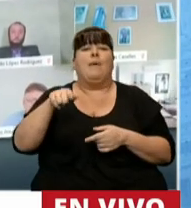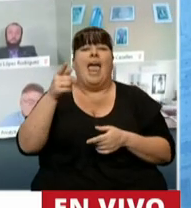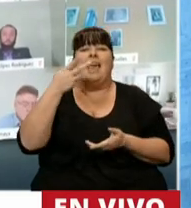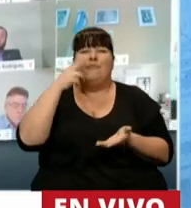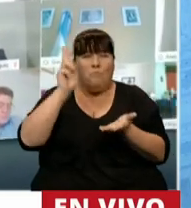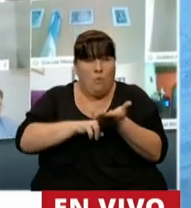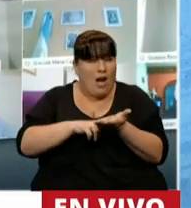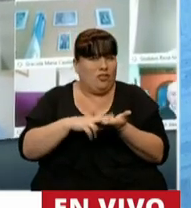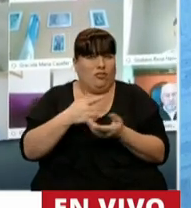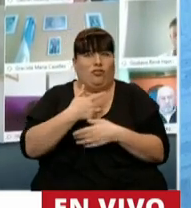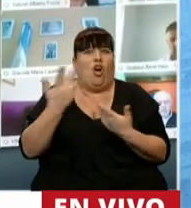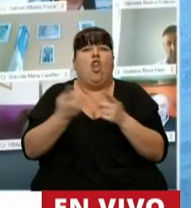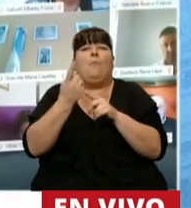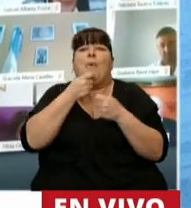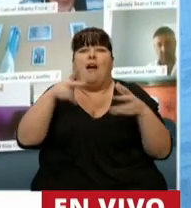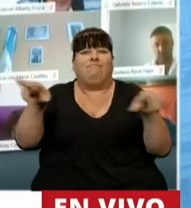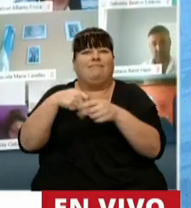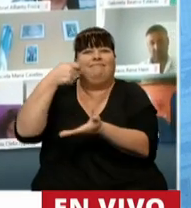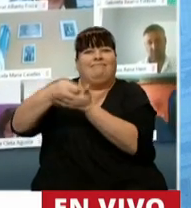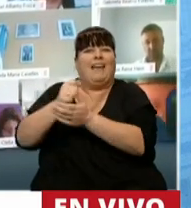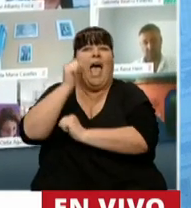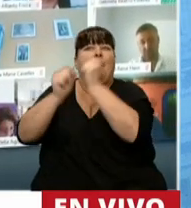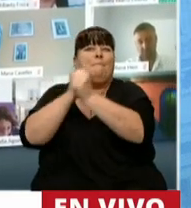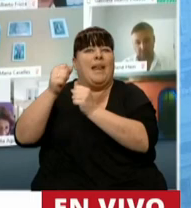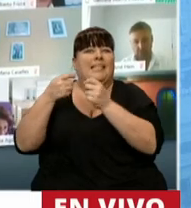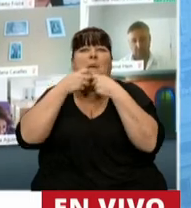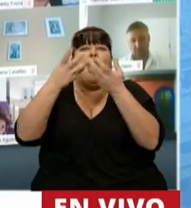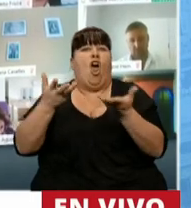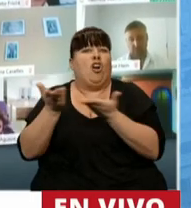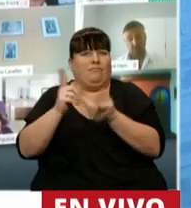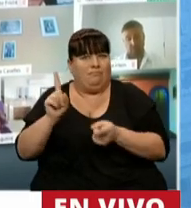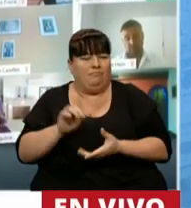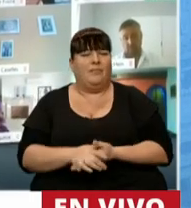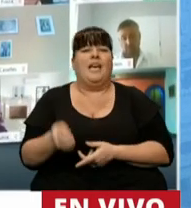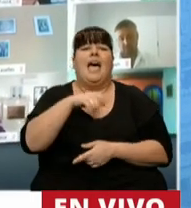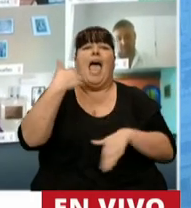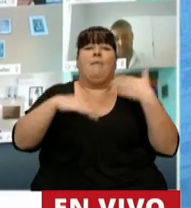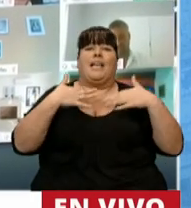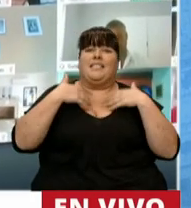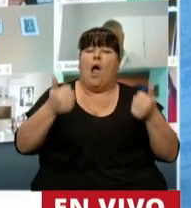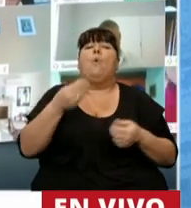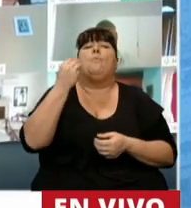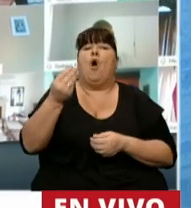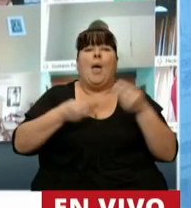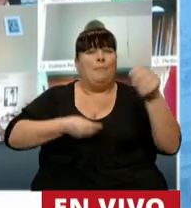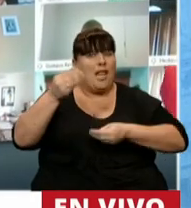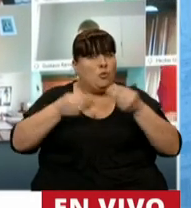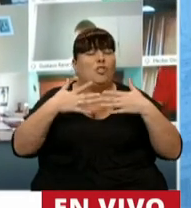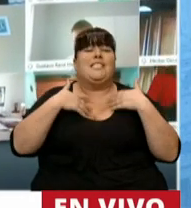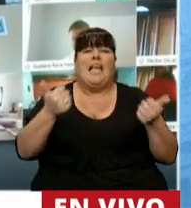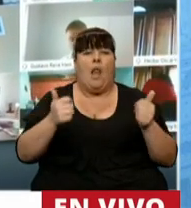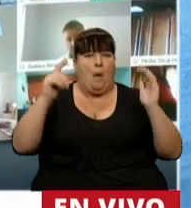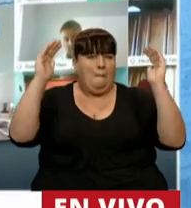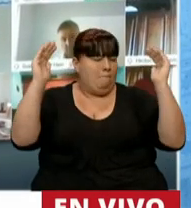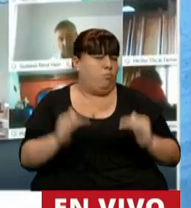tarifarios no han servido para incrementar la inversión de las empresas prestadoras. La emergencia sanitaria, porque el presupuesto de salud